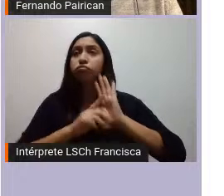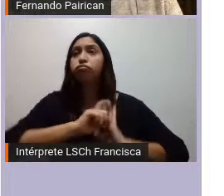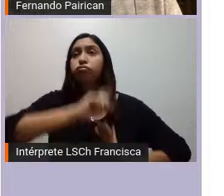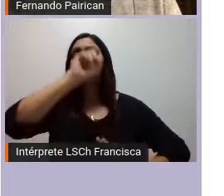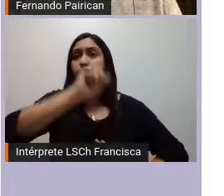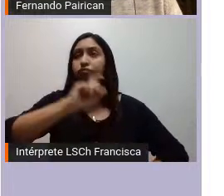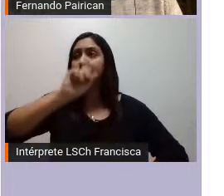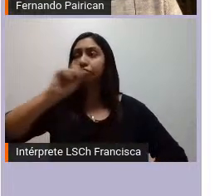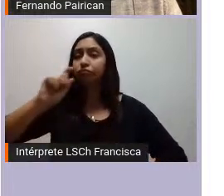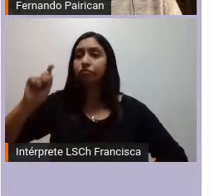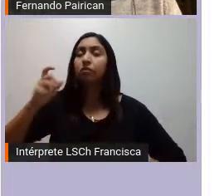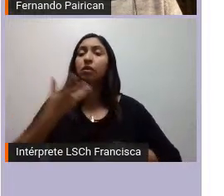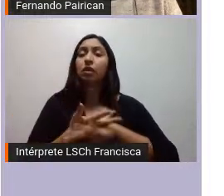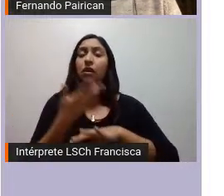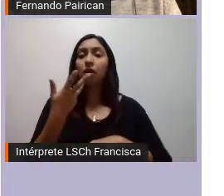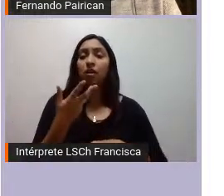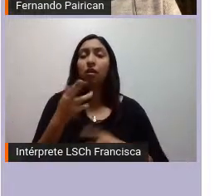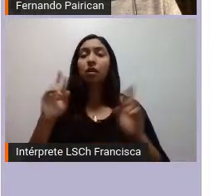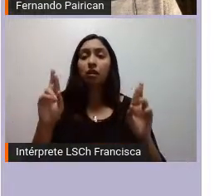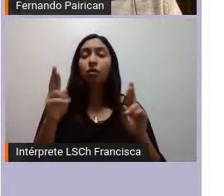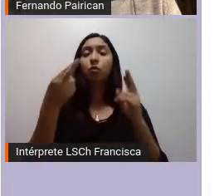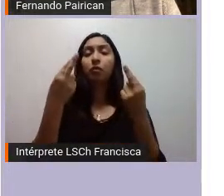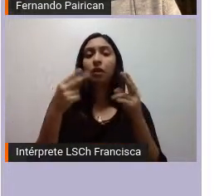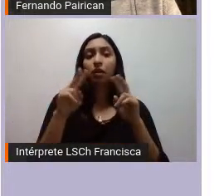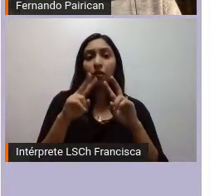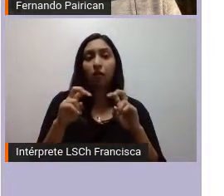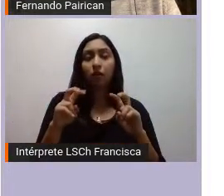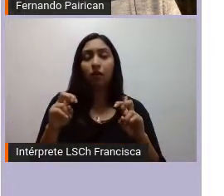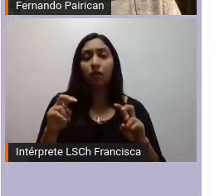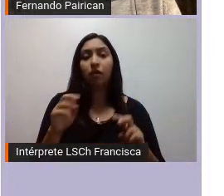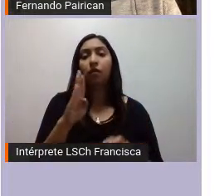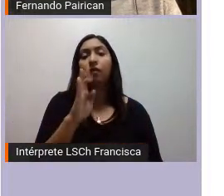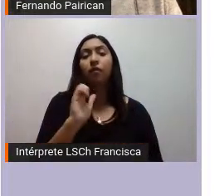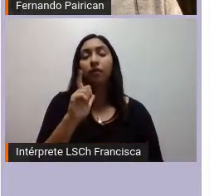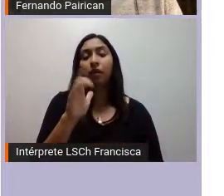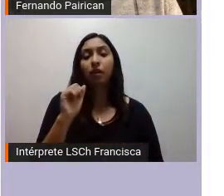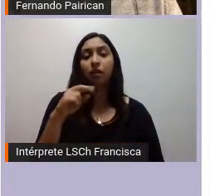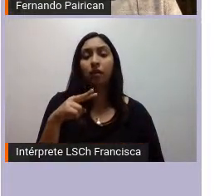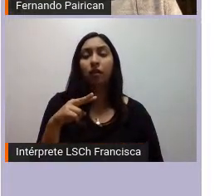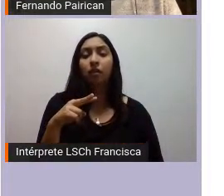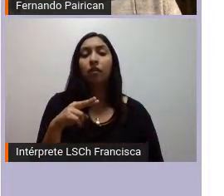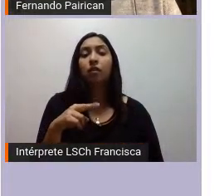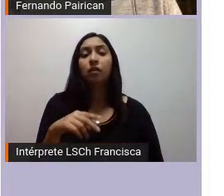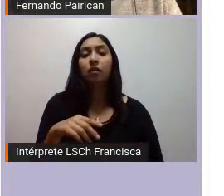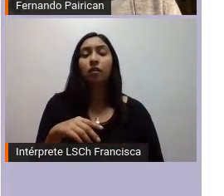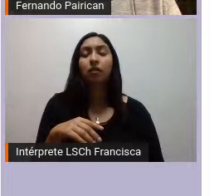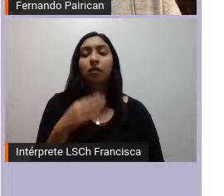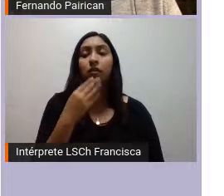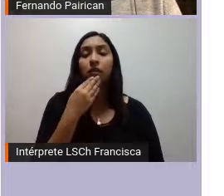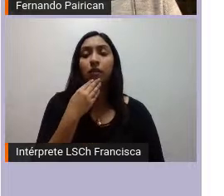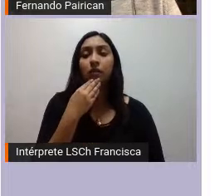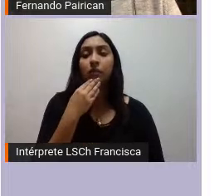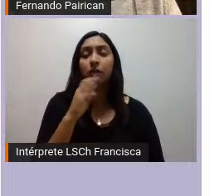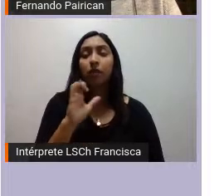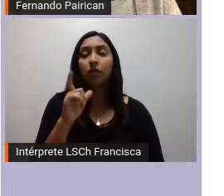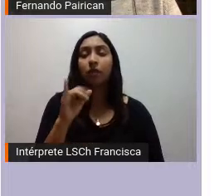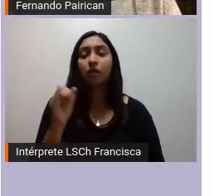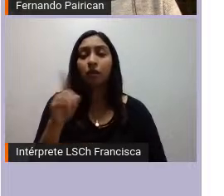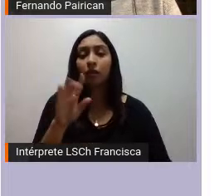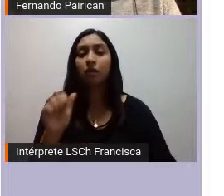y que fueron recuperados y analizados por Belén Villena y la Alamien Elisa Loncón si mi memoria no me falla ese texto está